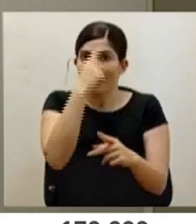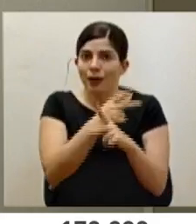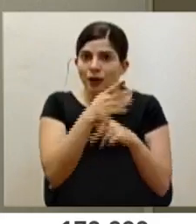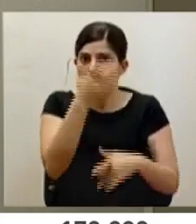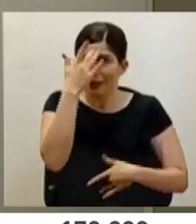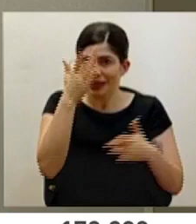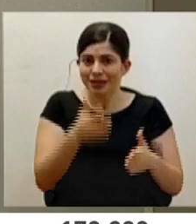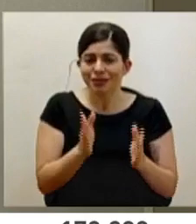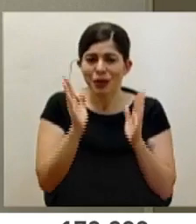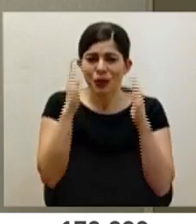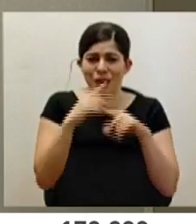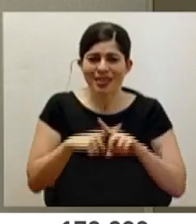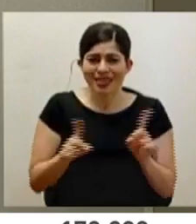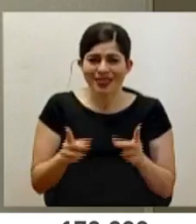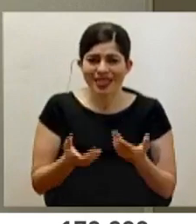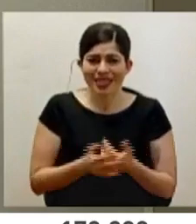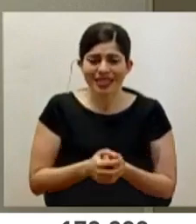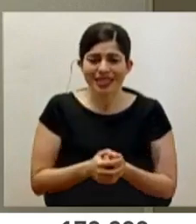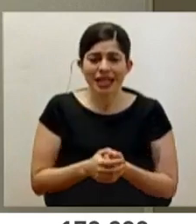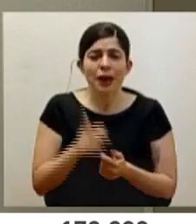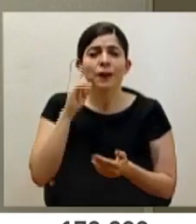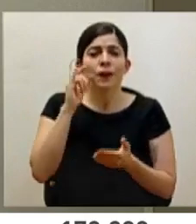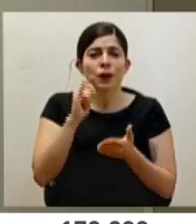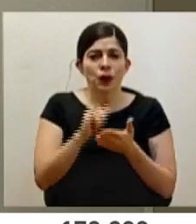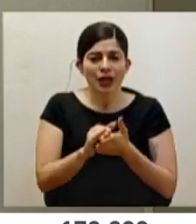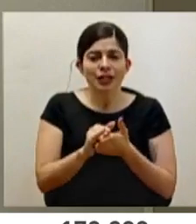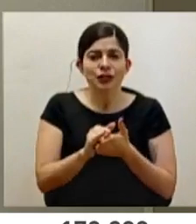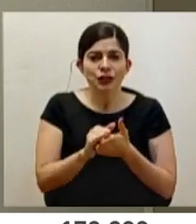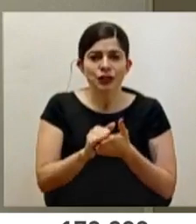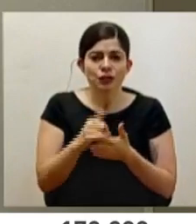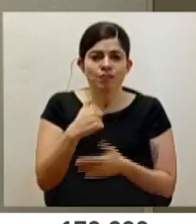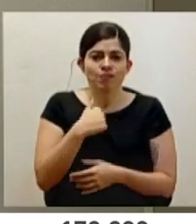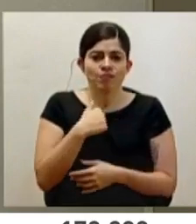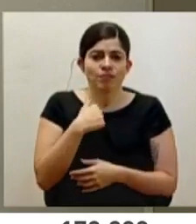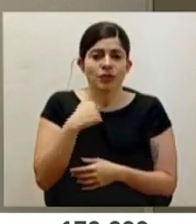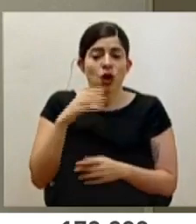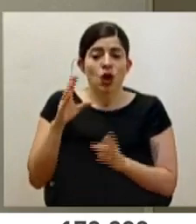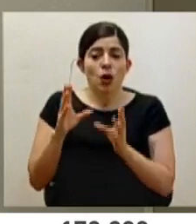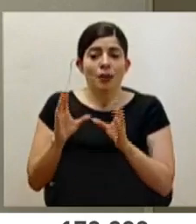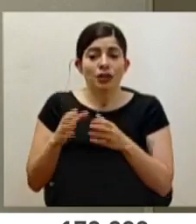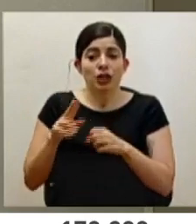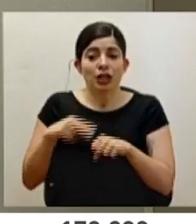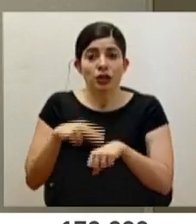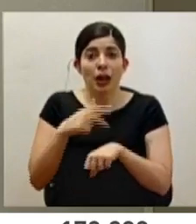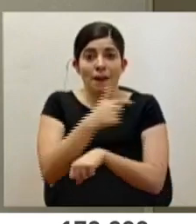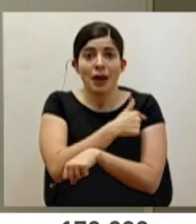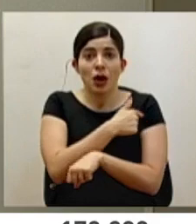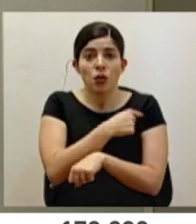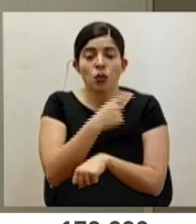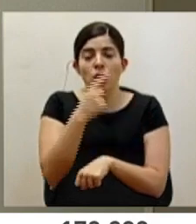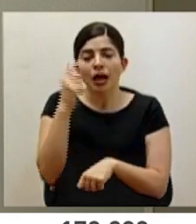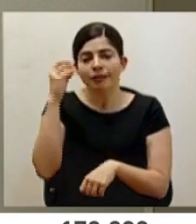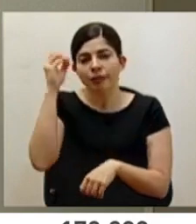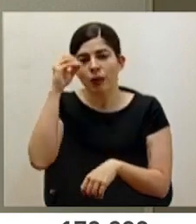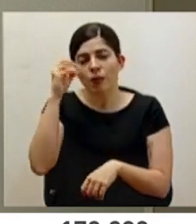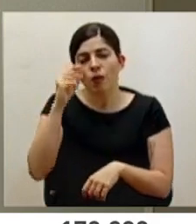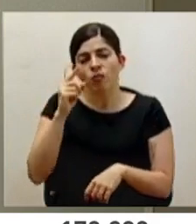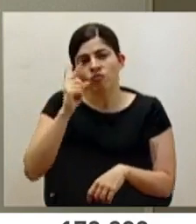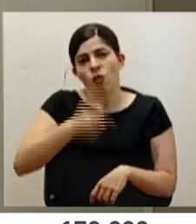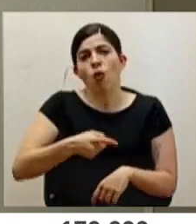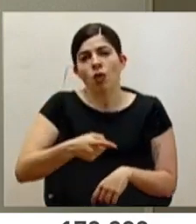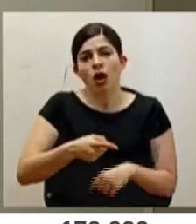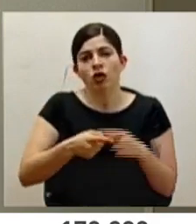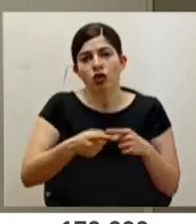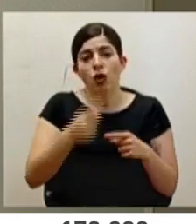nada diferente al respecto. Entonces, por eso es que se considera desde la Comisión Nacional de Vacunación ese criterio de obligatoriedad